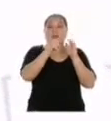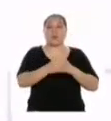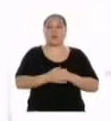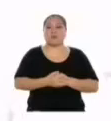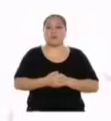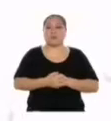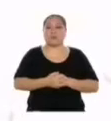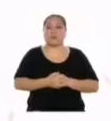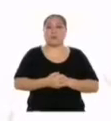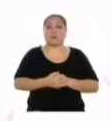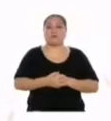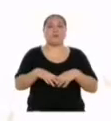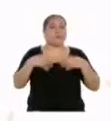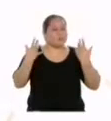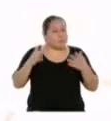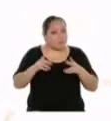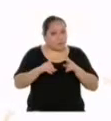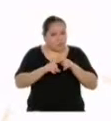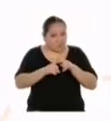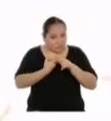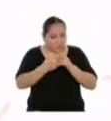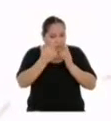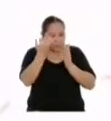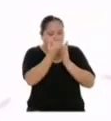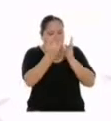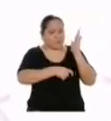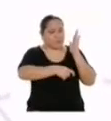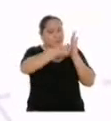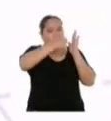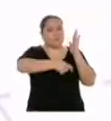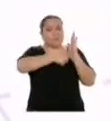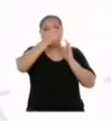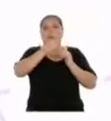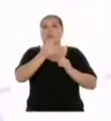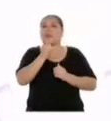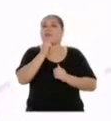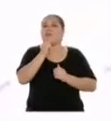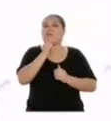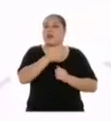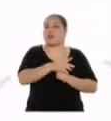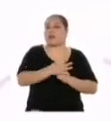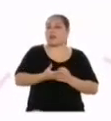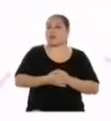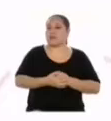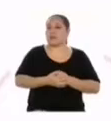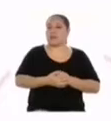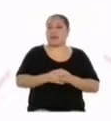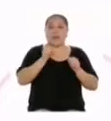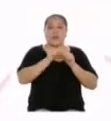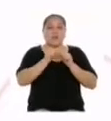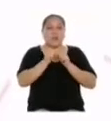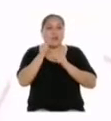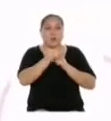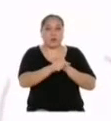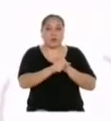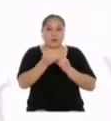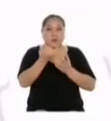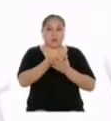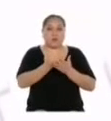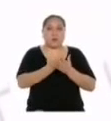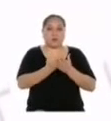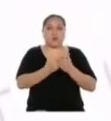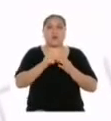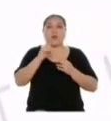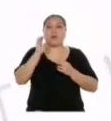Ahora ya podemos dibujar las barras. ¿Qué nos falta? Primero que nada, el número de gráfico, que es 4,